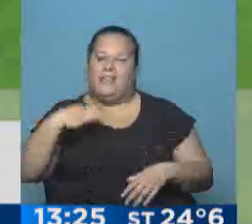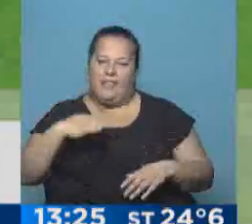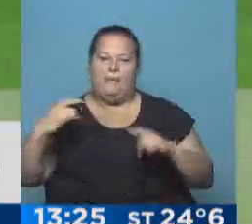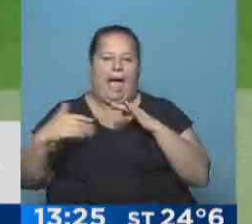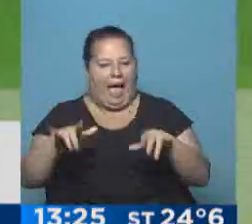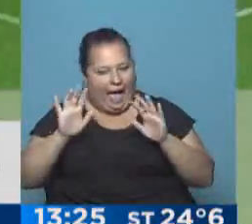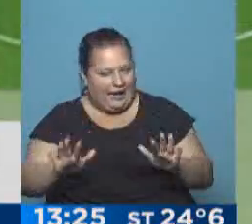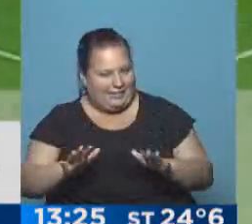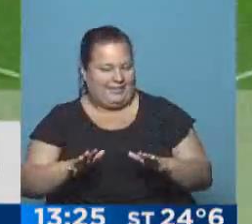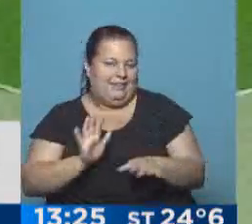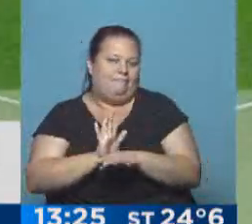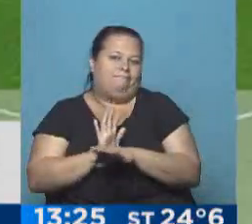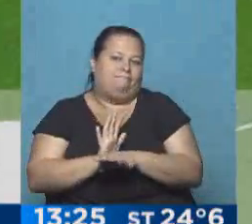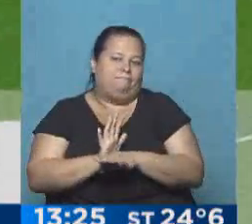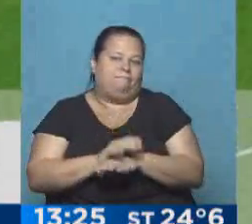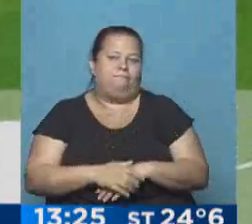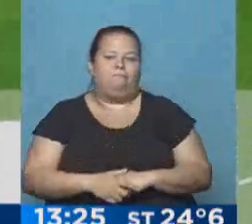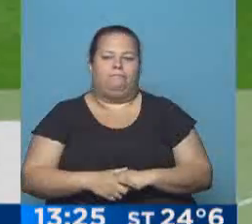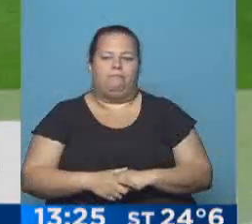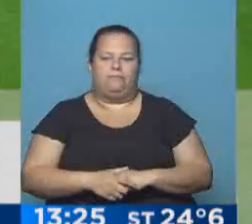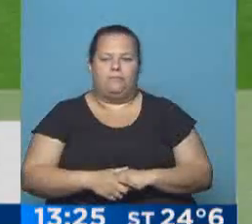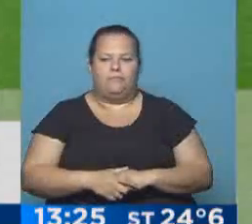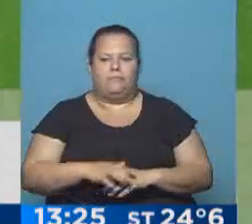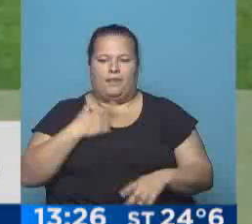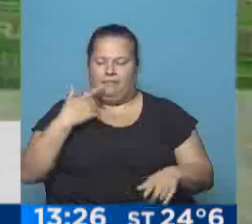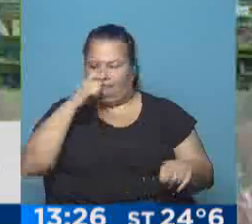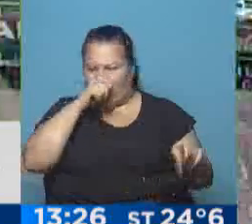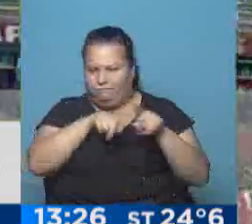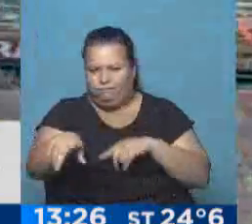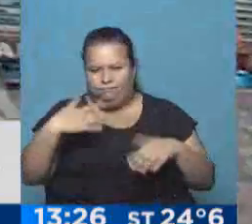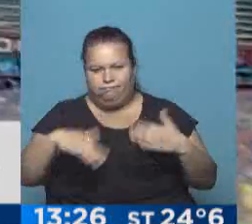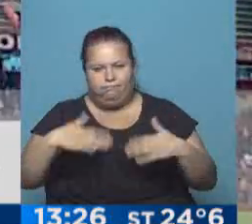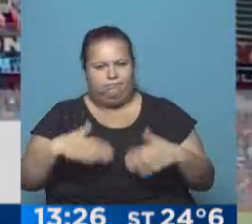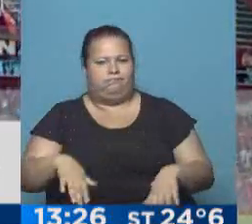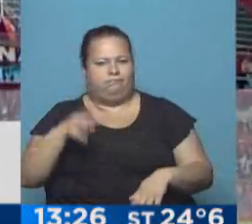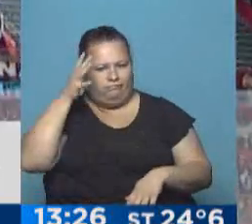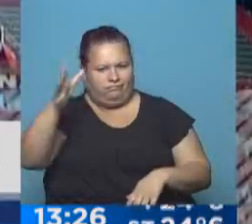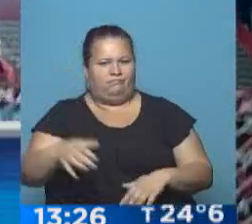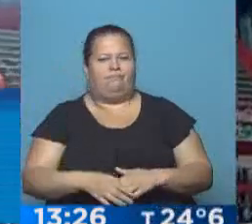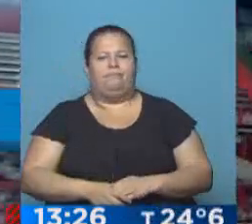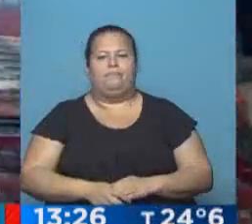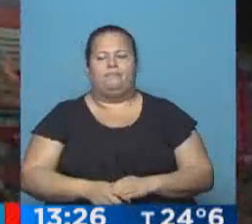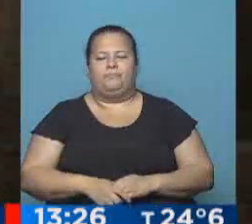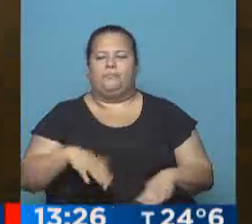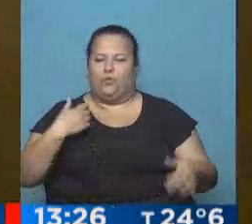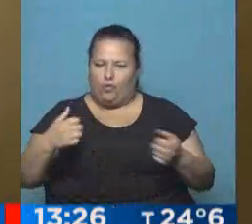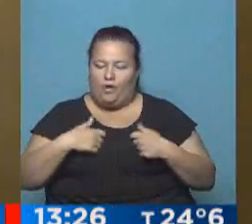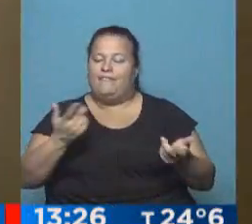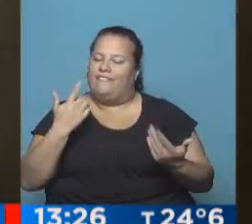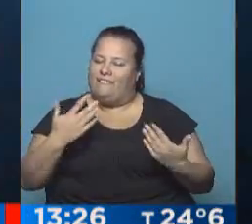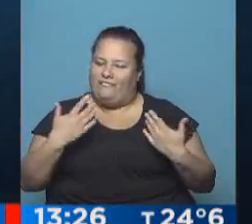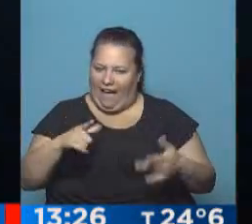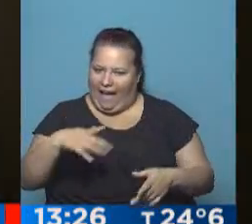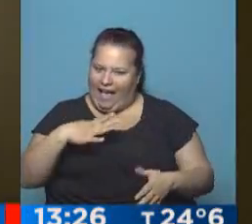un partido así, entre comillas, pensador atorio, explota la velocidad al mango. Pero este jugador, pero le faltaba, le